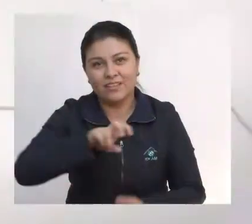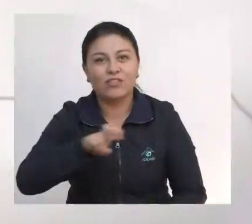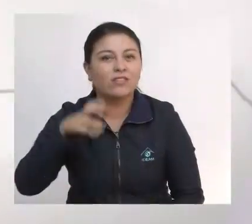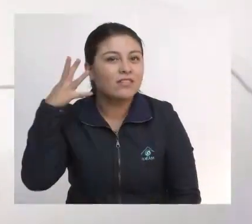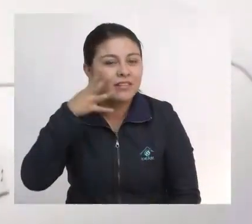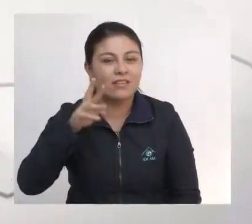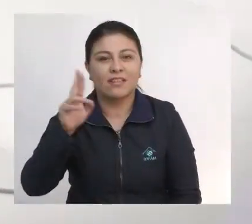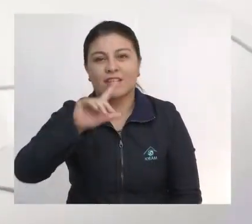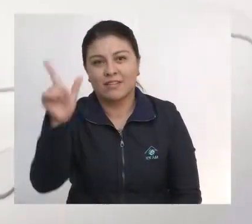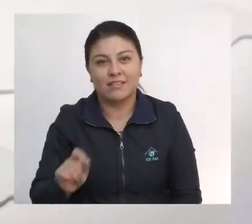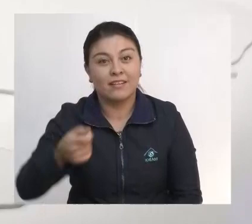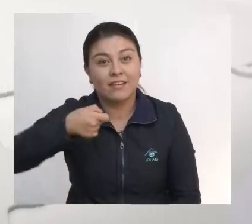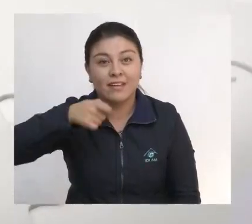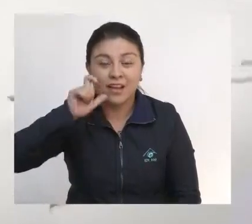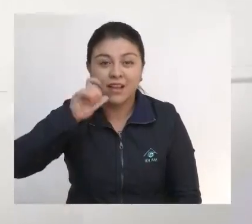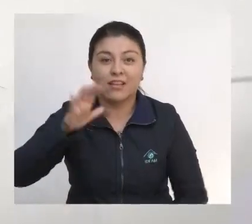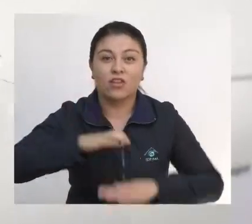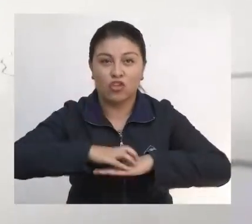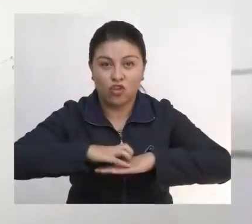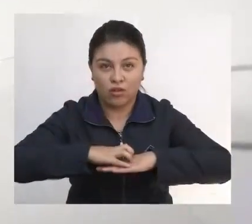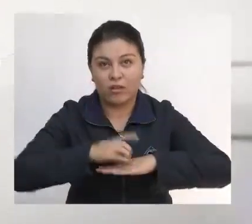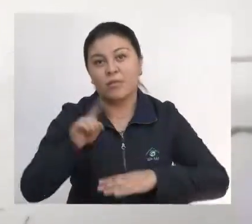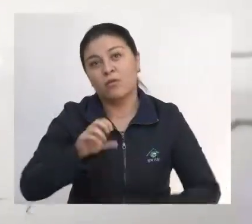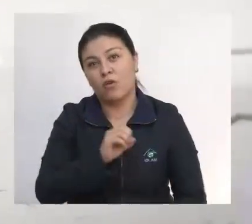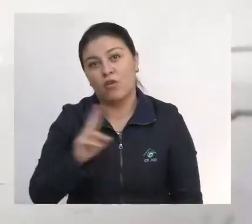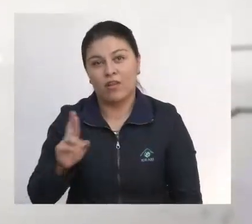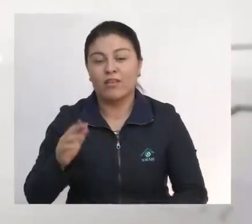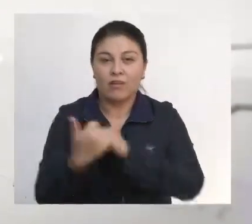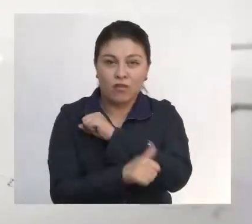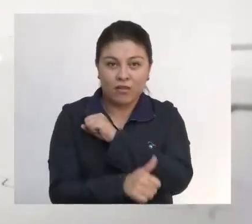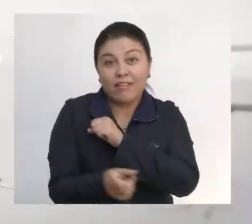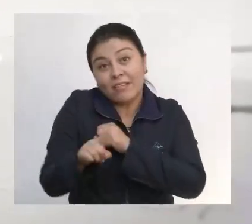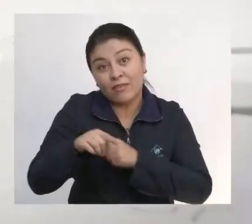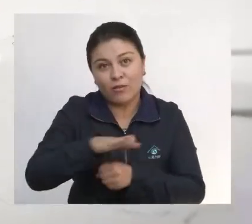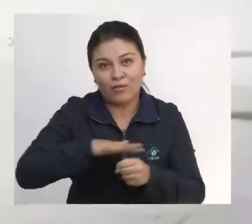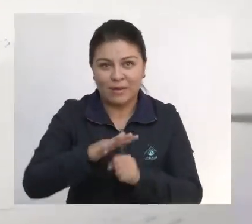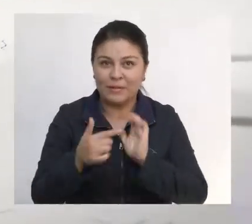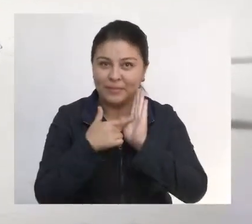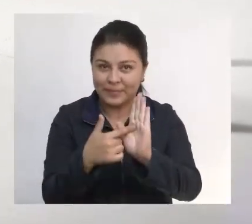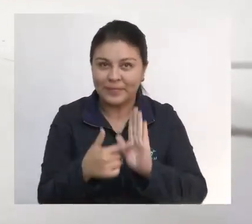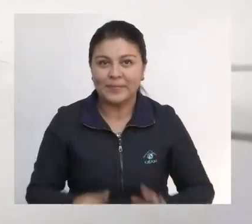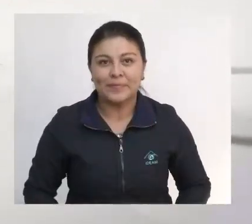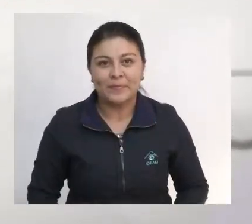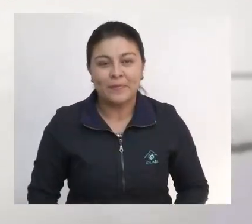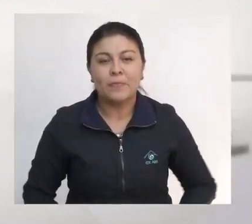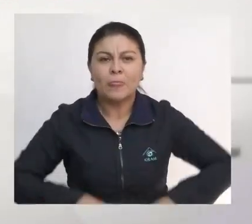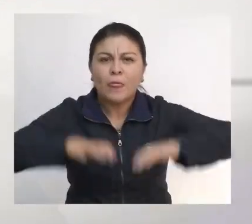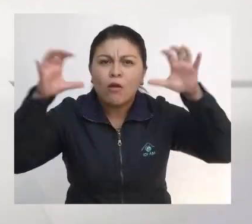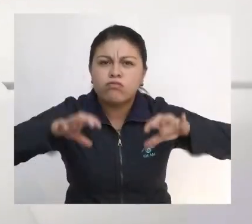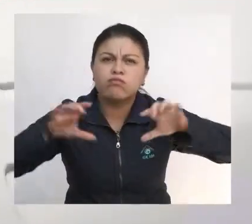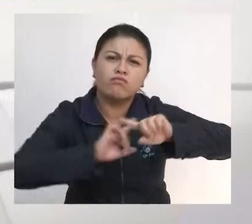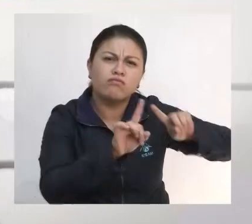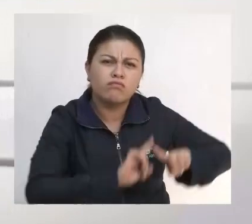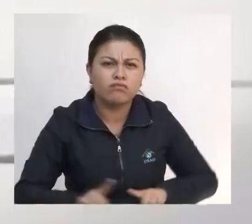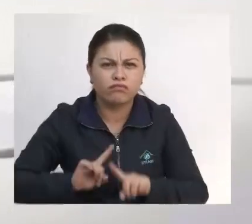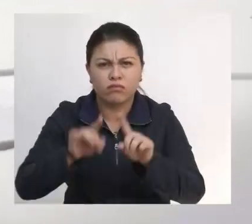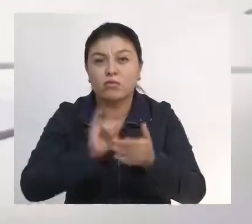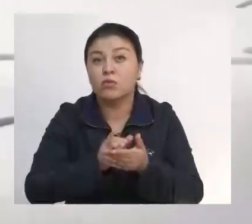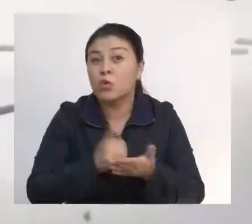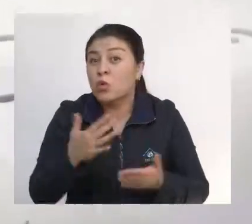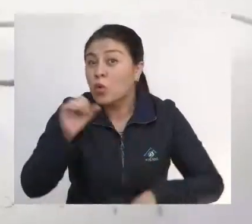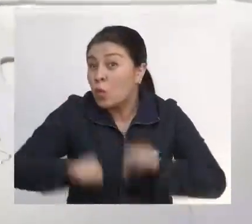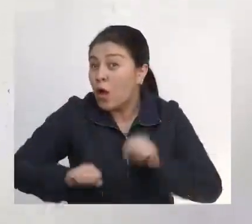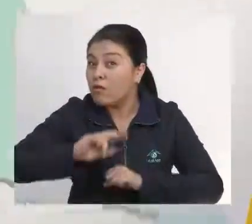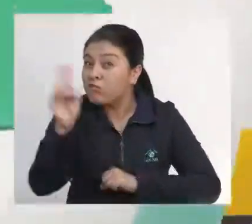Lluvias de variada intensidad con probabilidad de tormentas eléctricas se esperan sobre sectores de Bichada, Piedemonte de Meta y Arauca